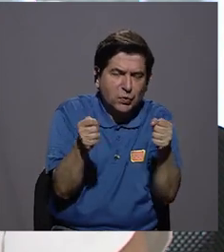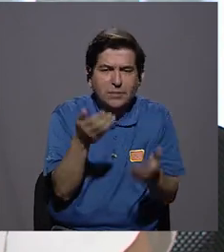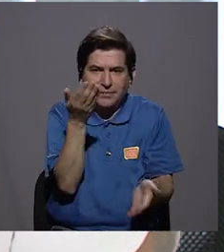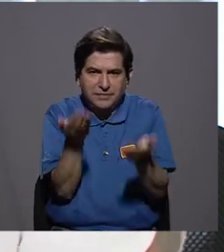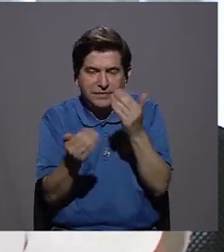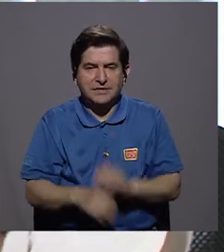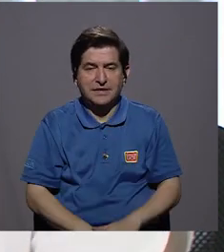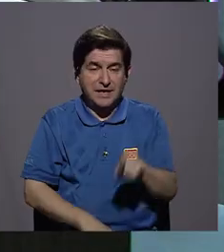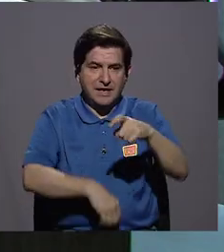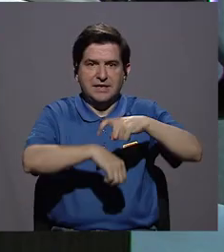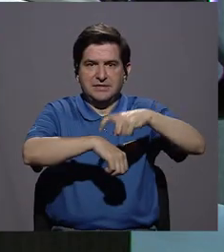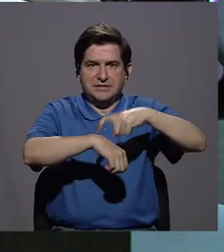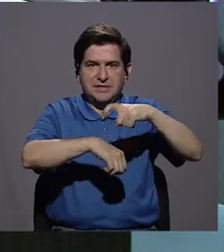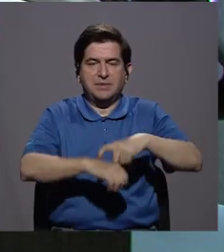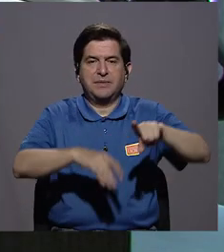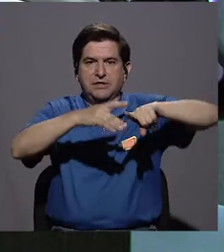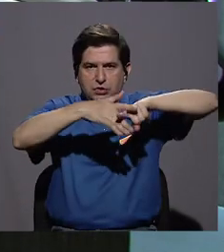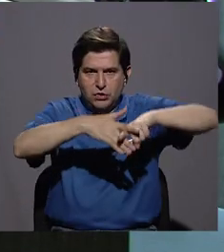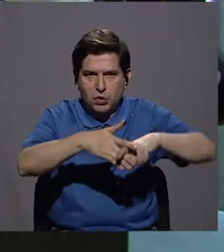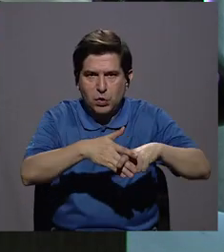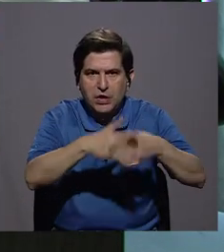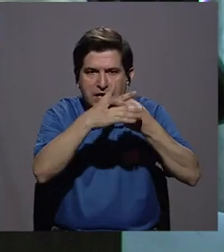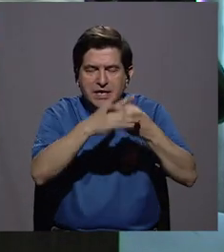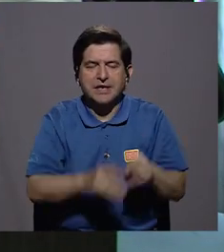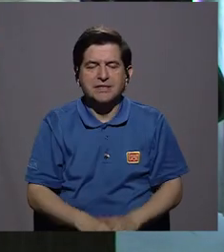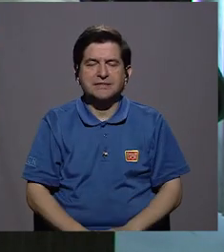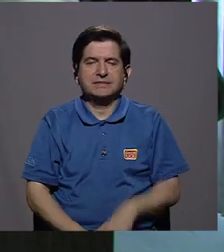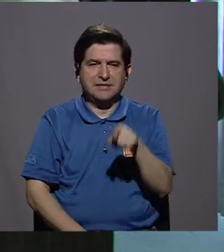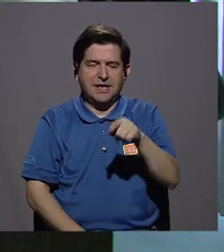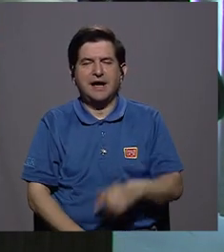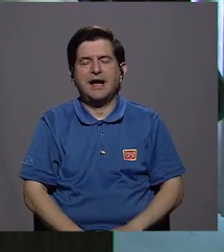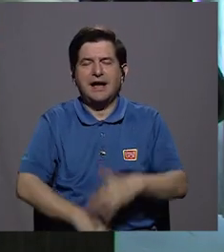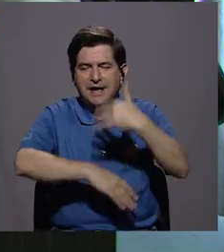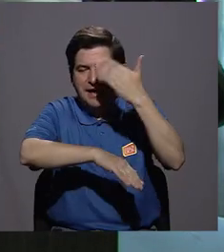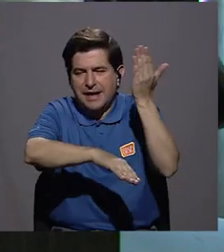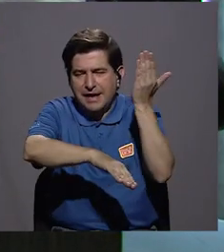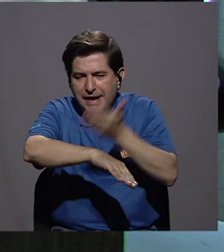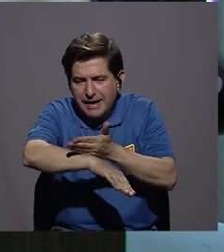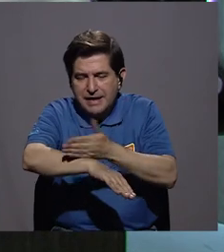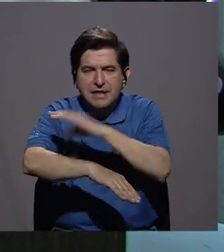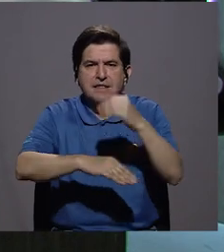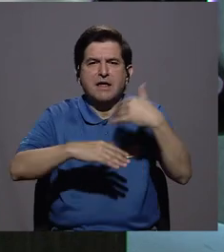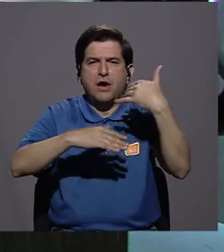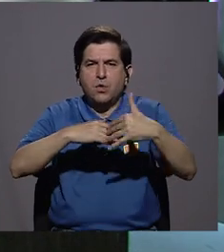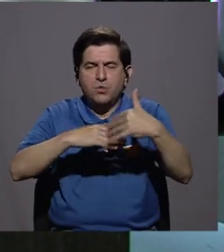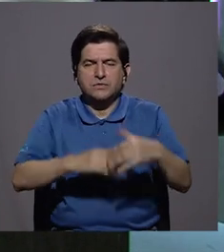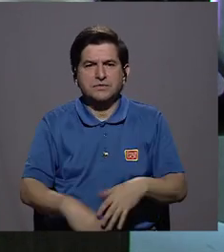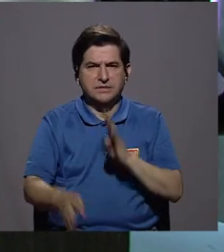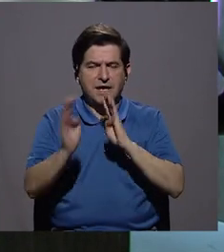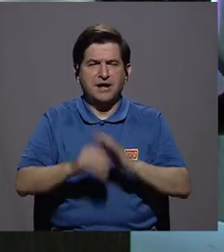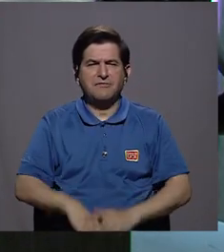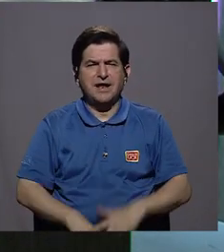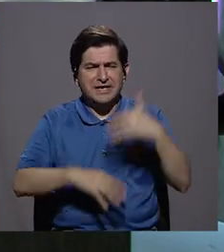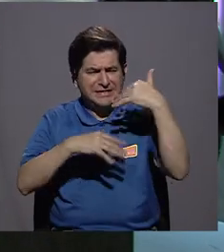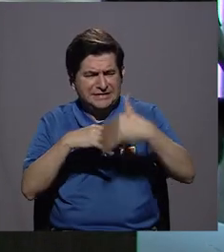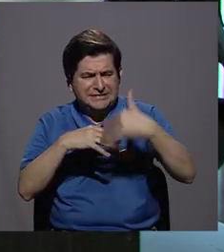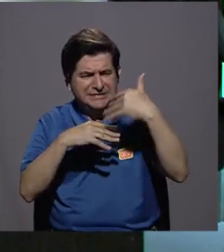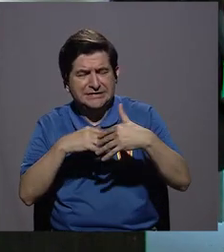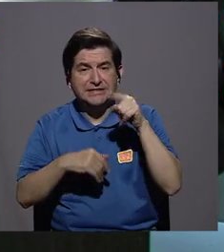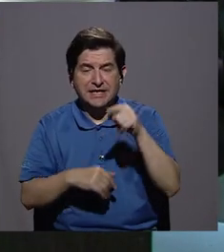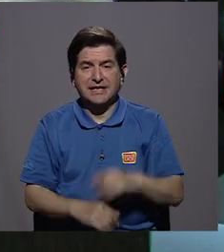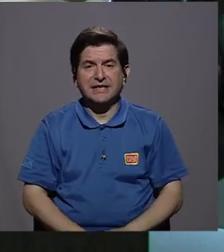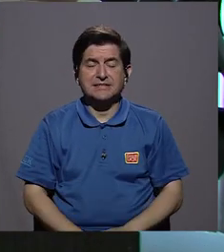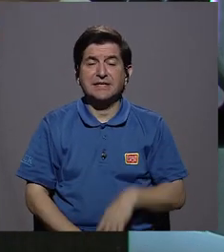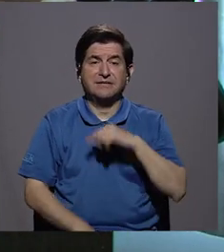rompe, es cuando va a dar origen a lo que es una úlcera o una herida. Cuando hablamos de ulceraciones, son esas